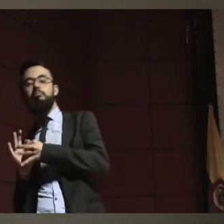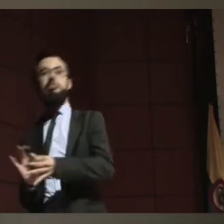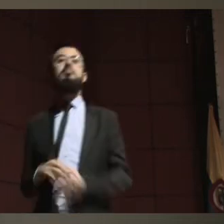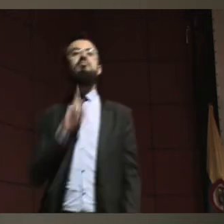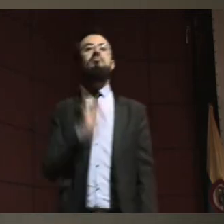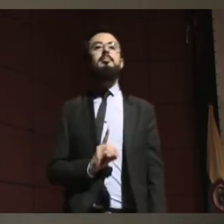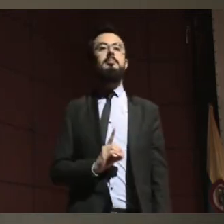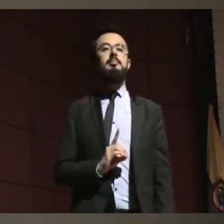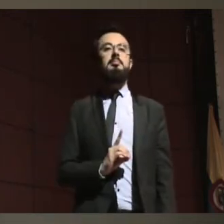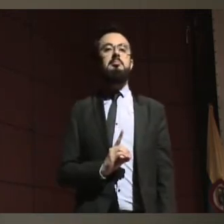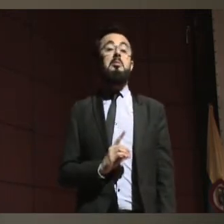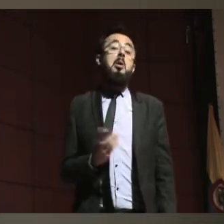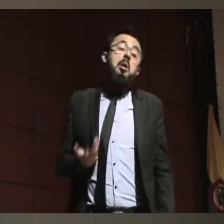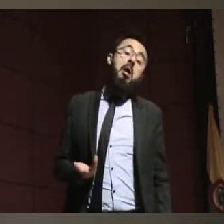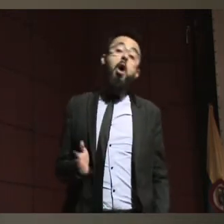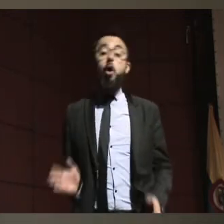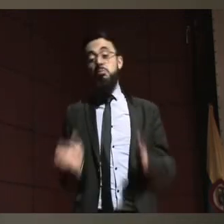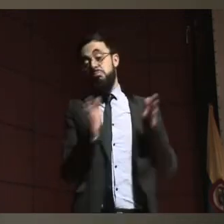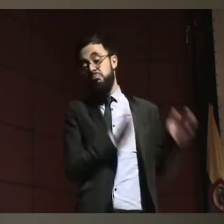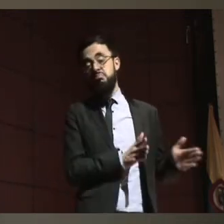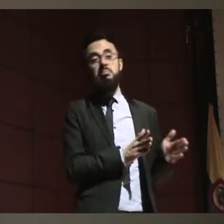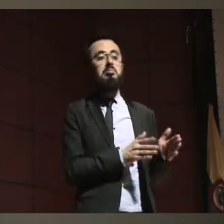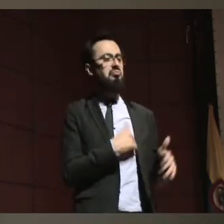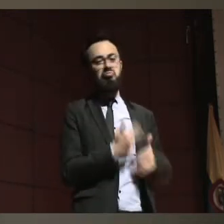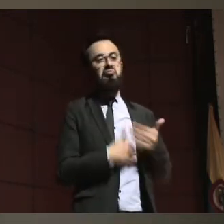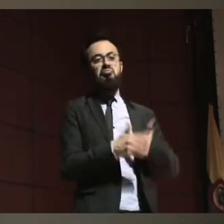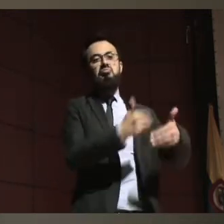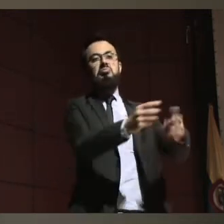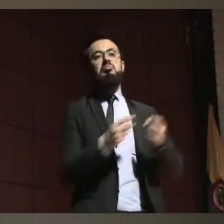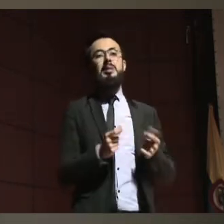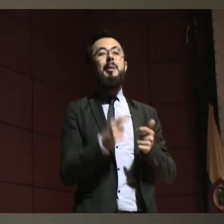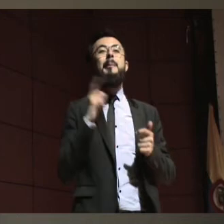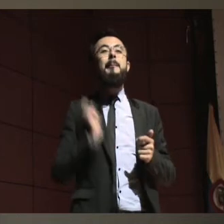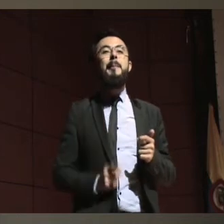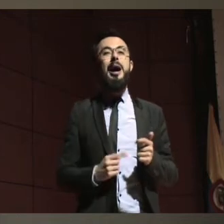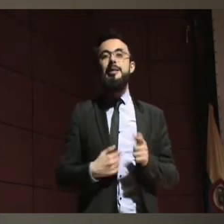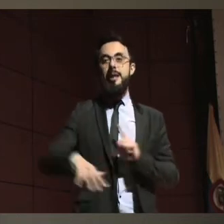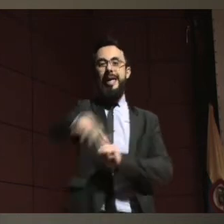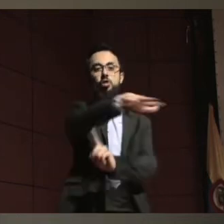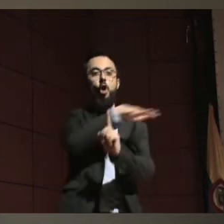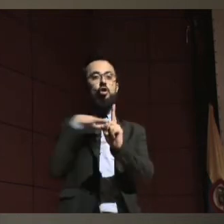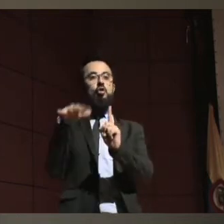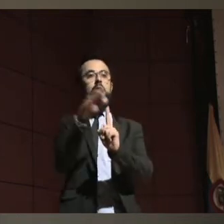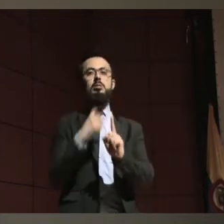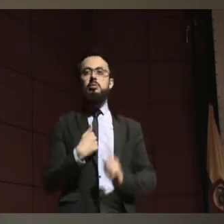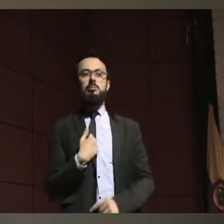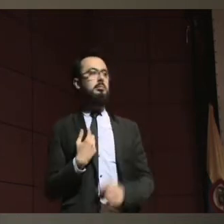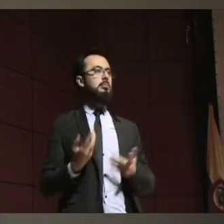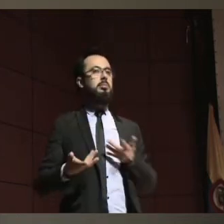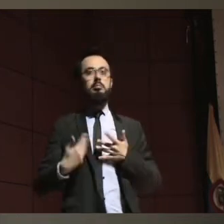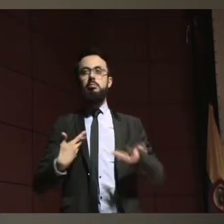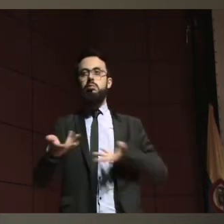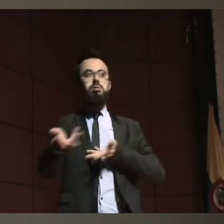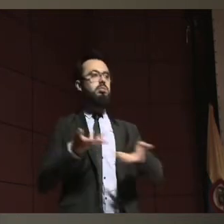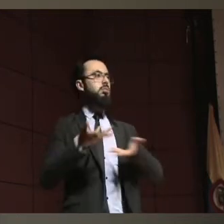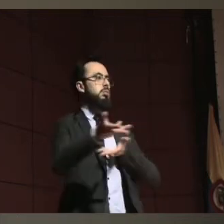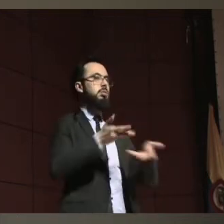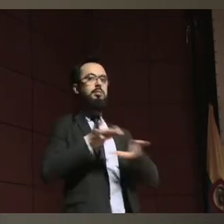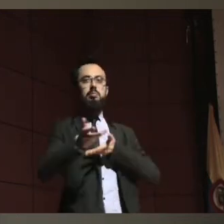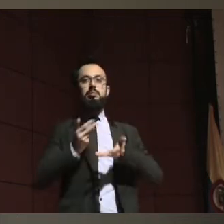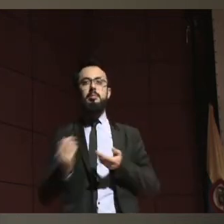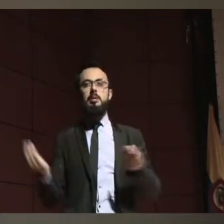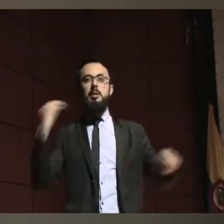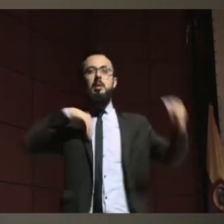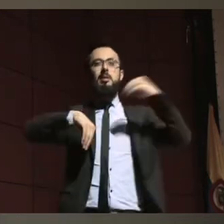son generados a través de la interacción que tengo con mi entorno. Y entonces aquí quiero remitir